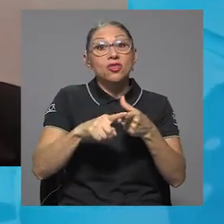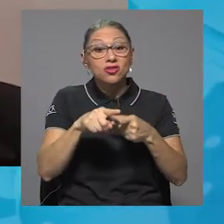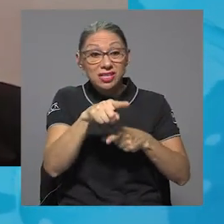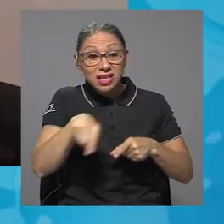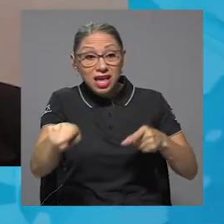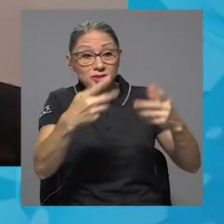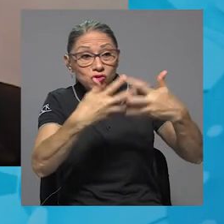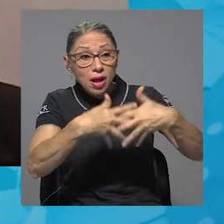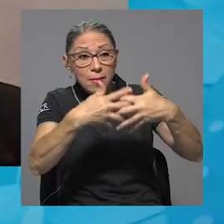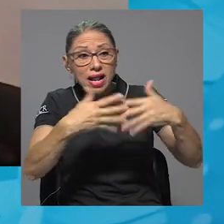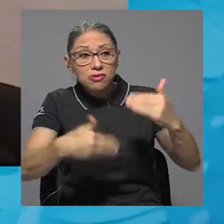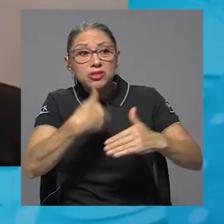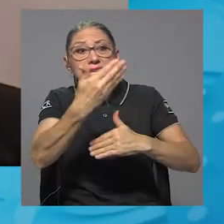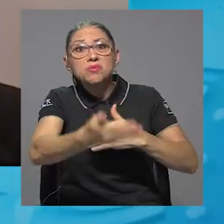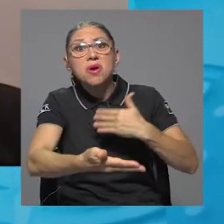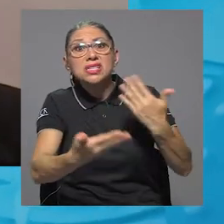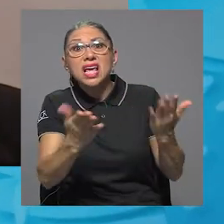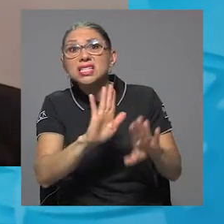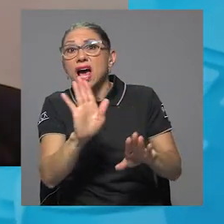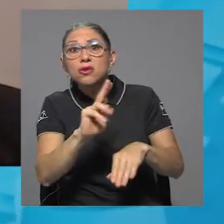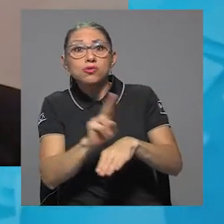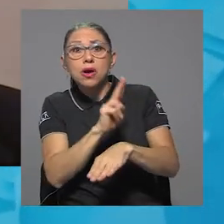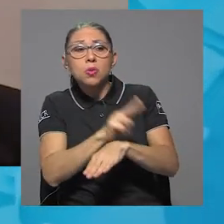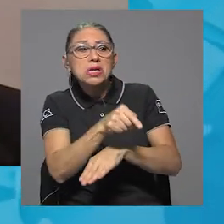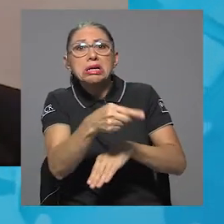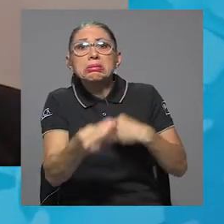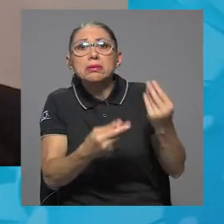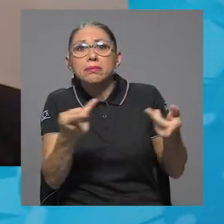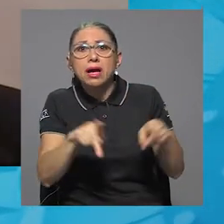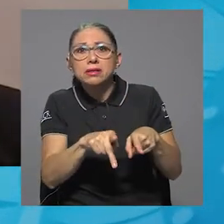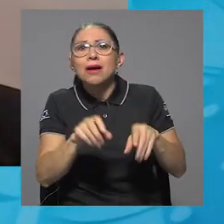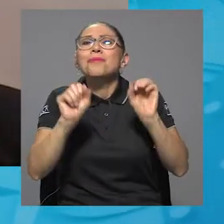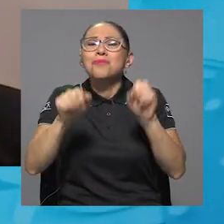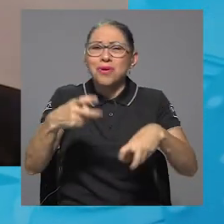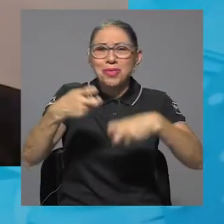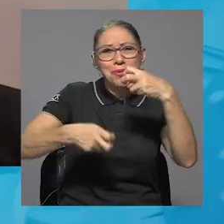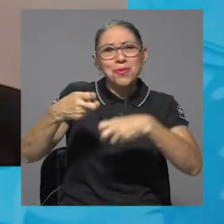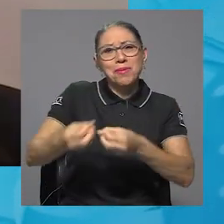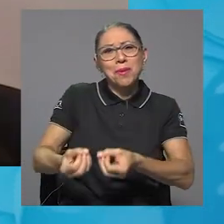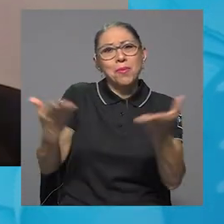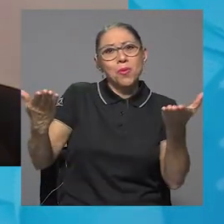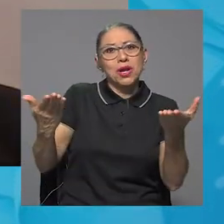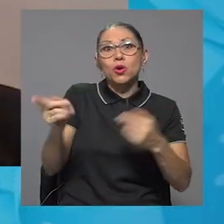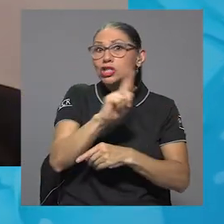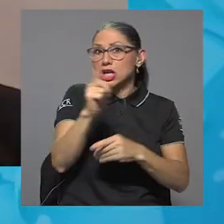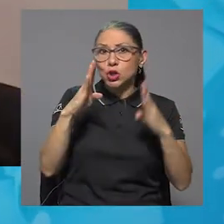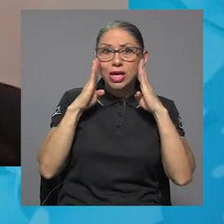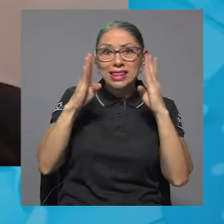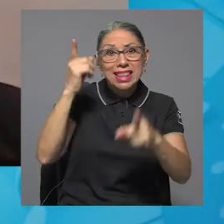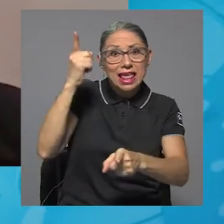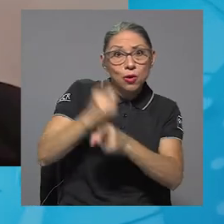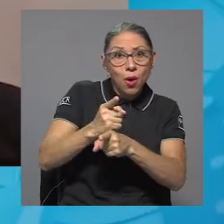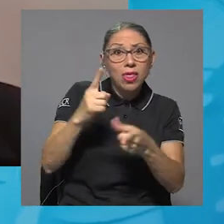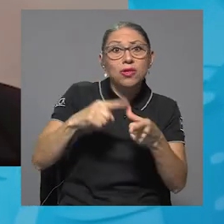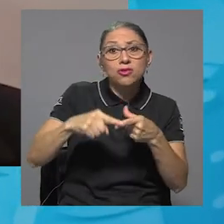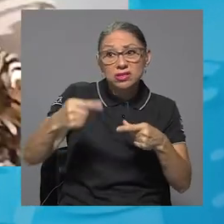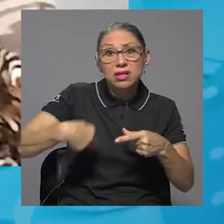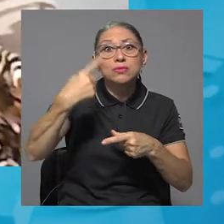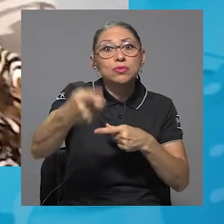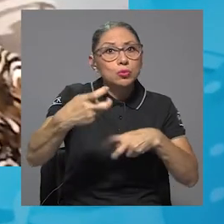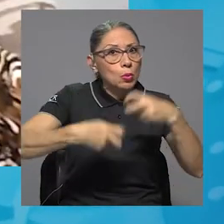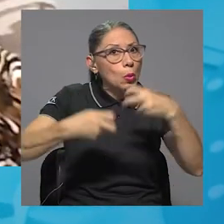problema público para todos, que a largo plazo, pues si no se gestiona adecuadamente puede volverse un problema insostenible.